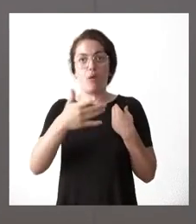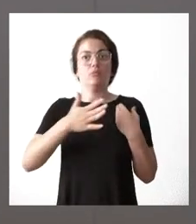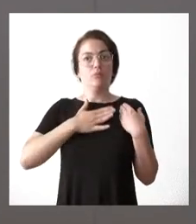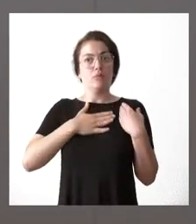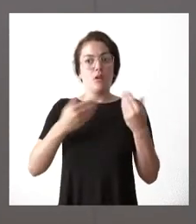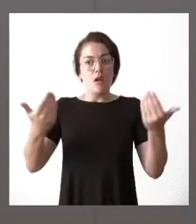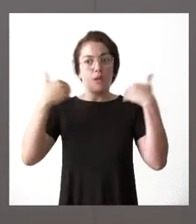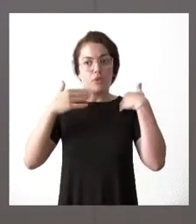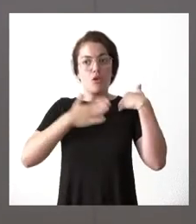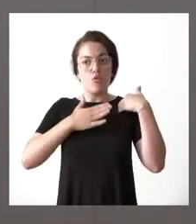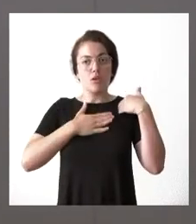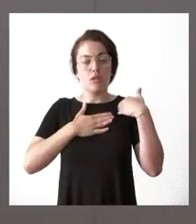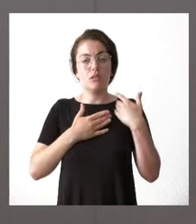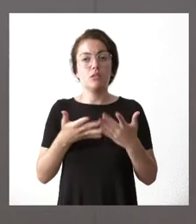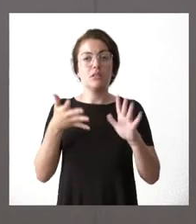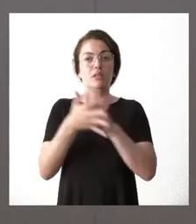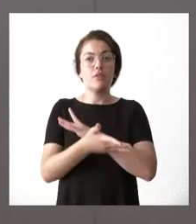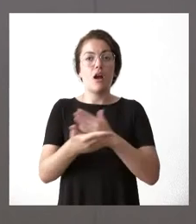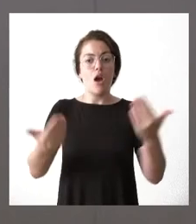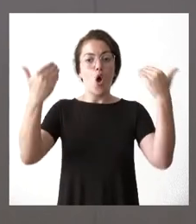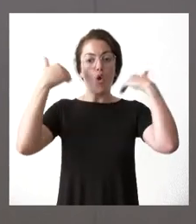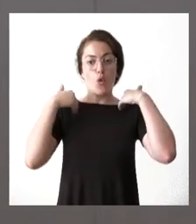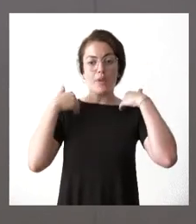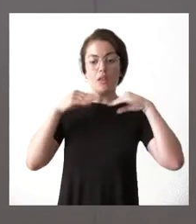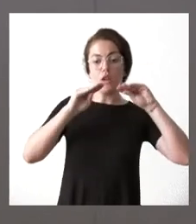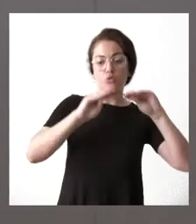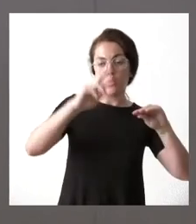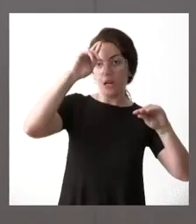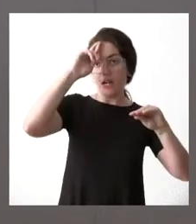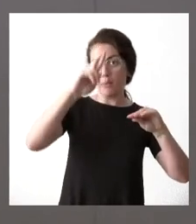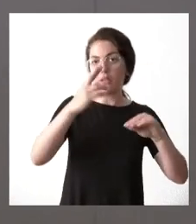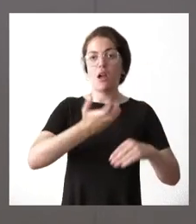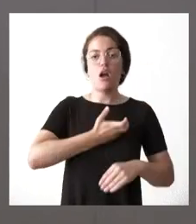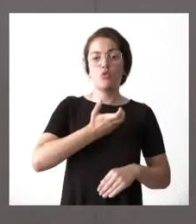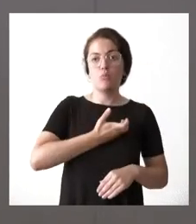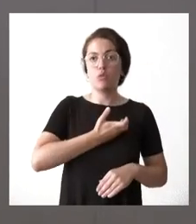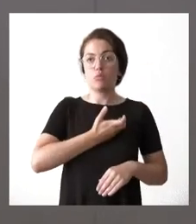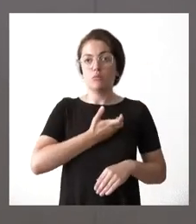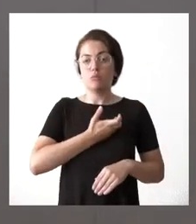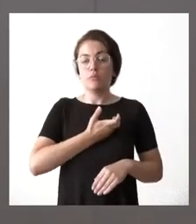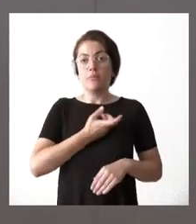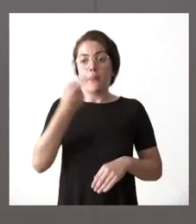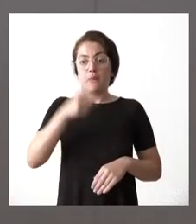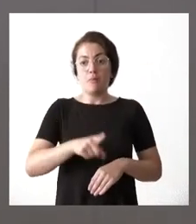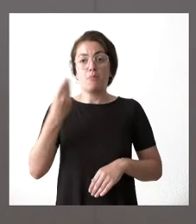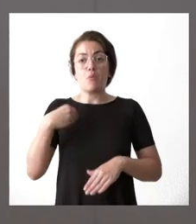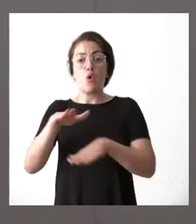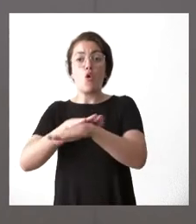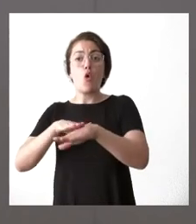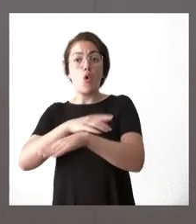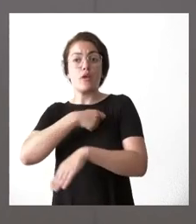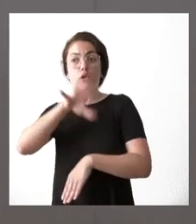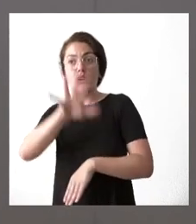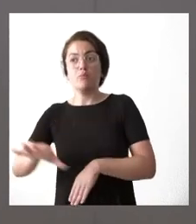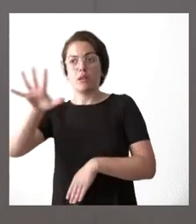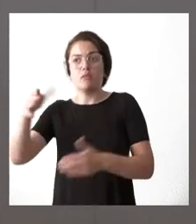interurbano respetamos mucho las competencias que tengan las corporaciones locales en el ámbito del transporte urbano y las que puede hacer el gobierno de la nación en el ámbito